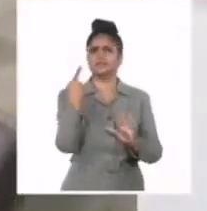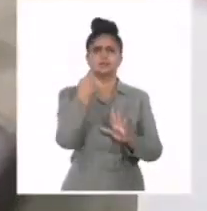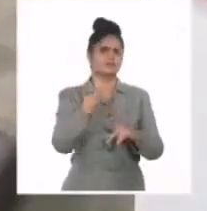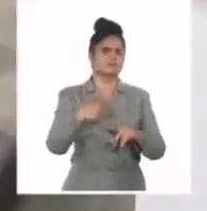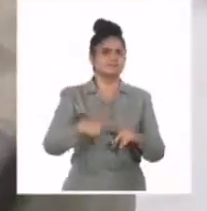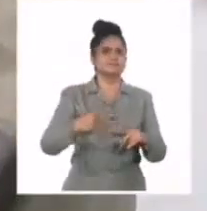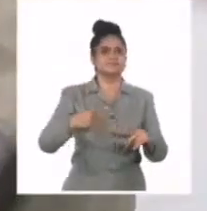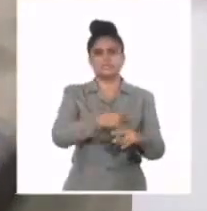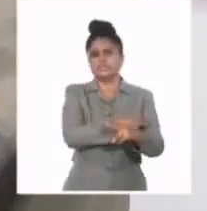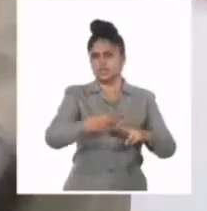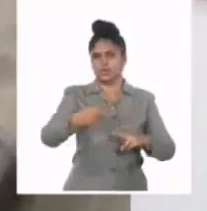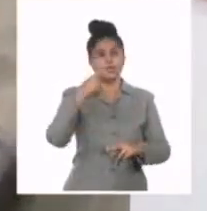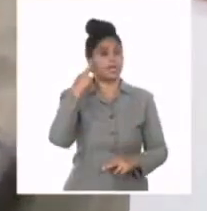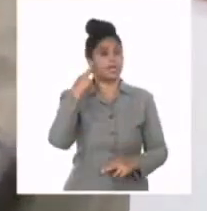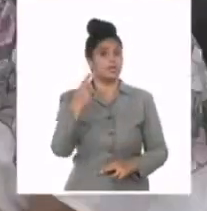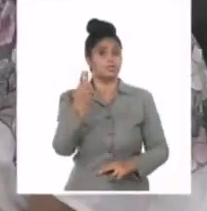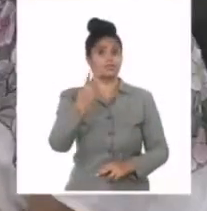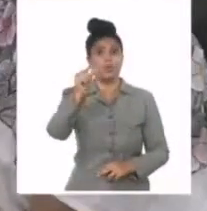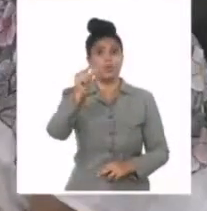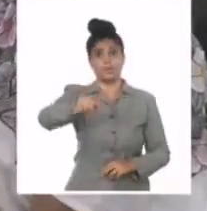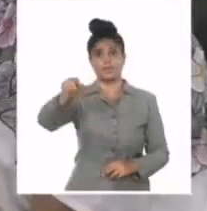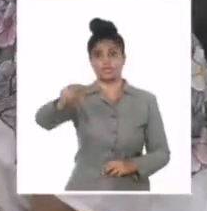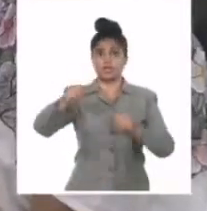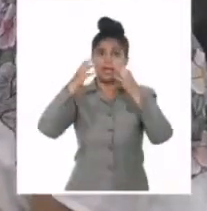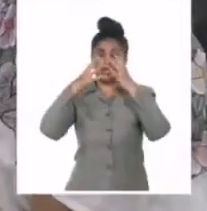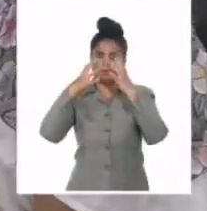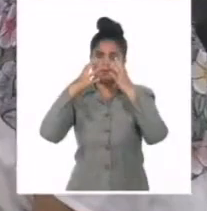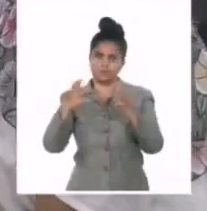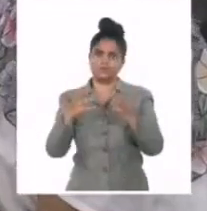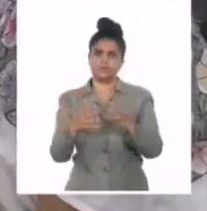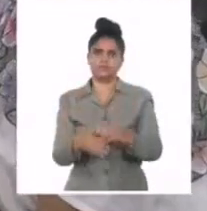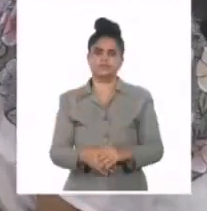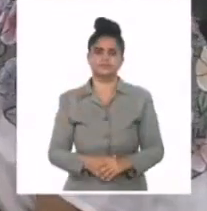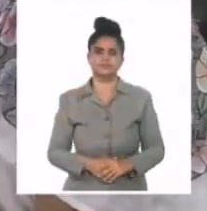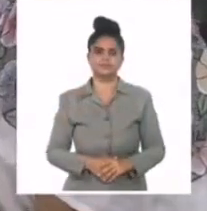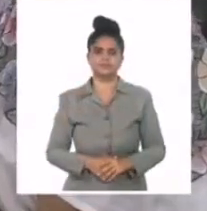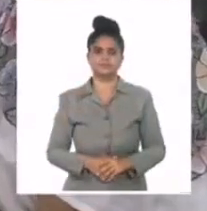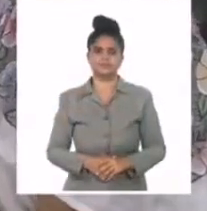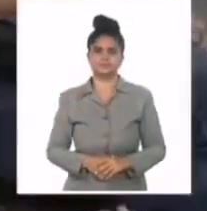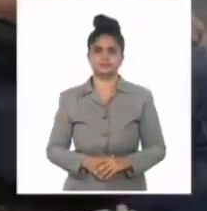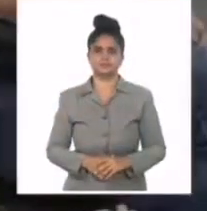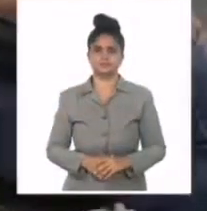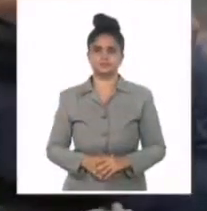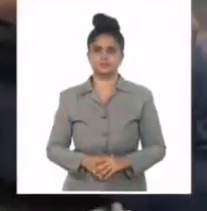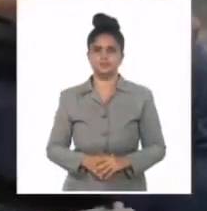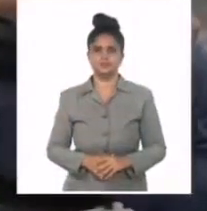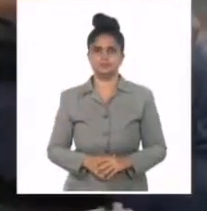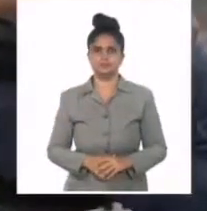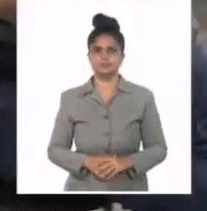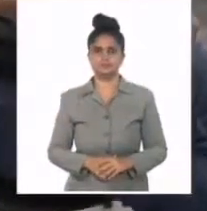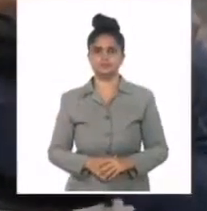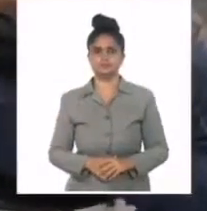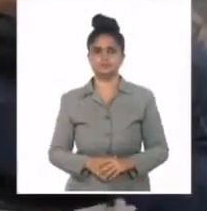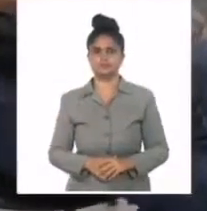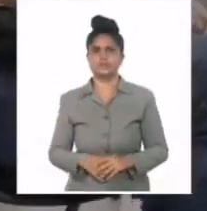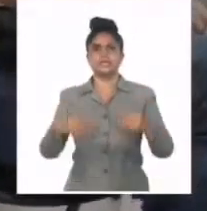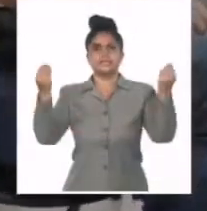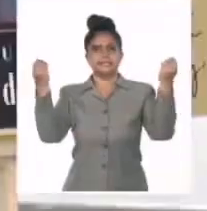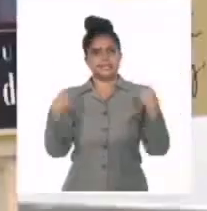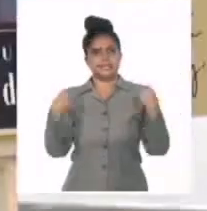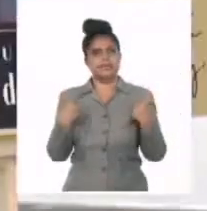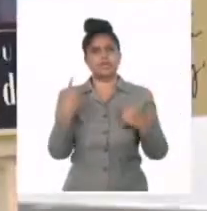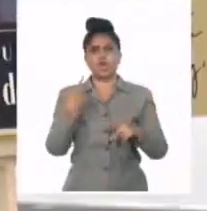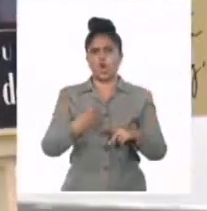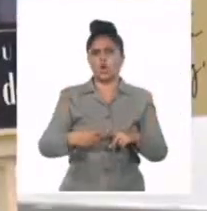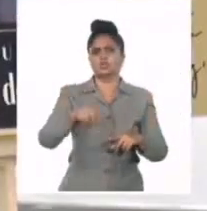la obra de estos escritores que constituye una puerta abierta a los nuevos historiadores que pueden continuar aportando desde la literatura al